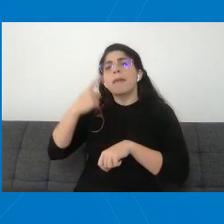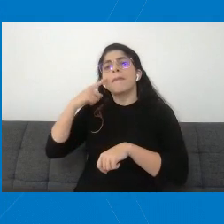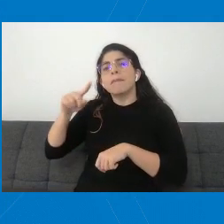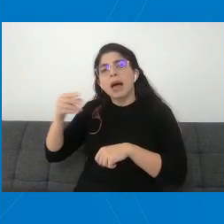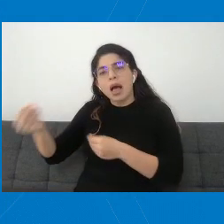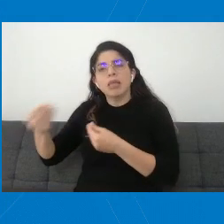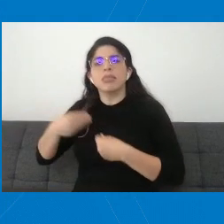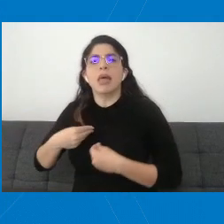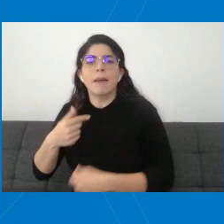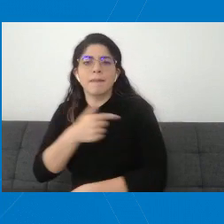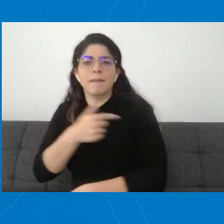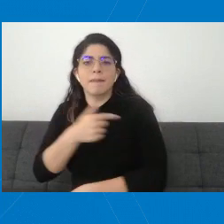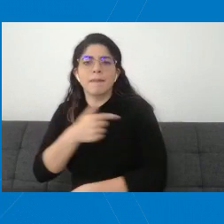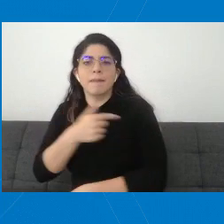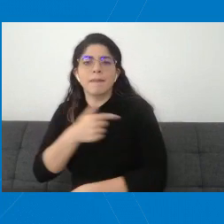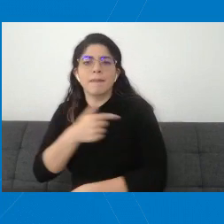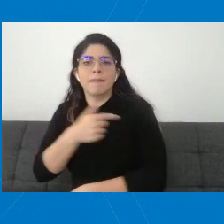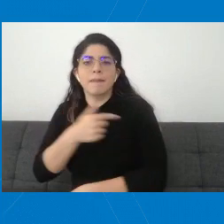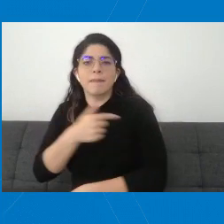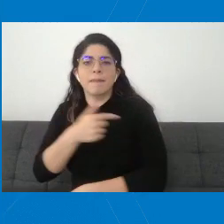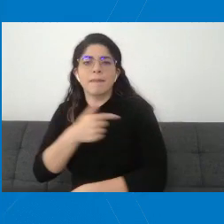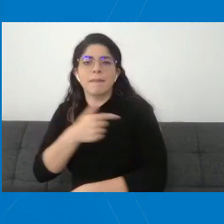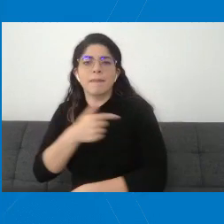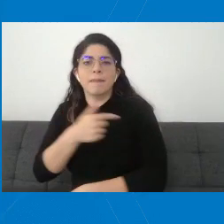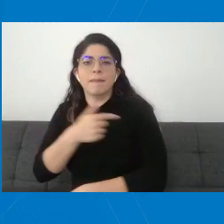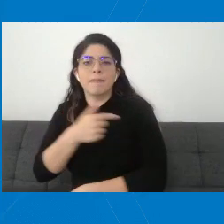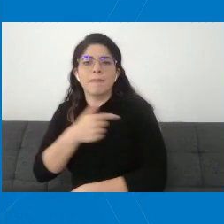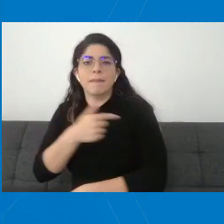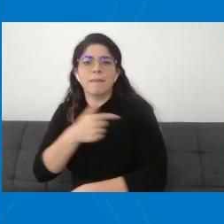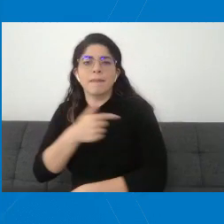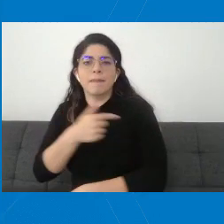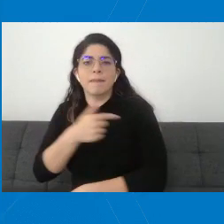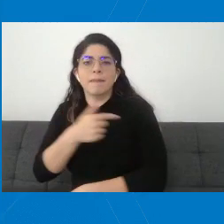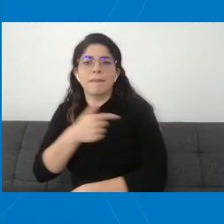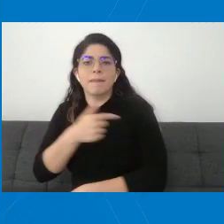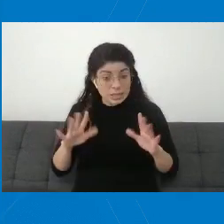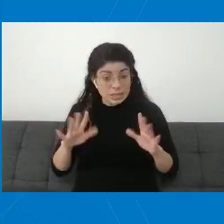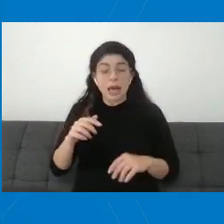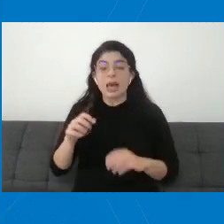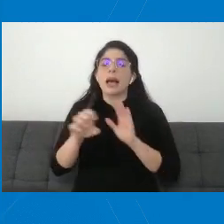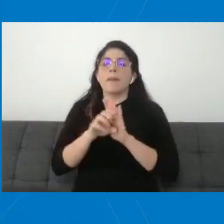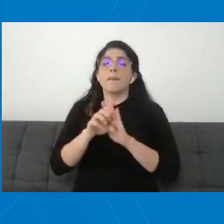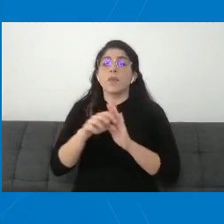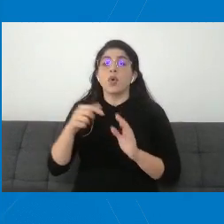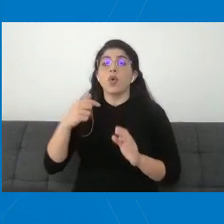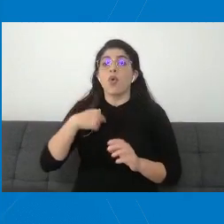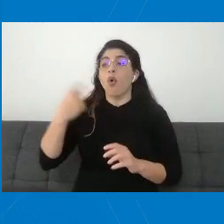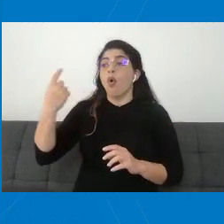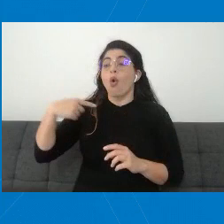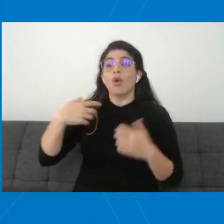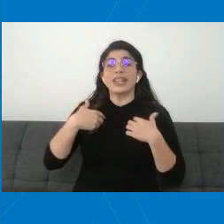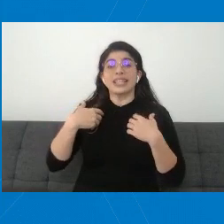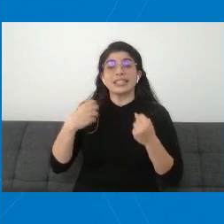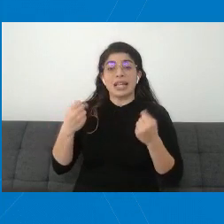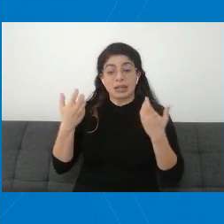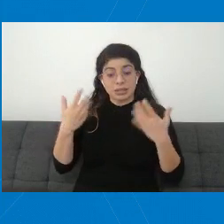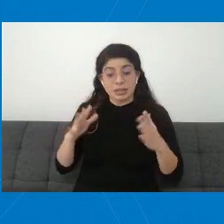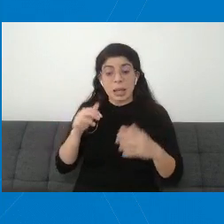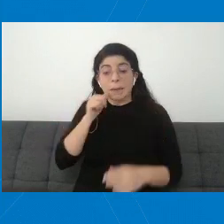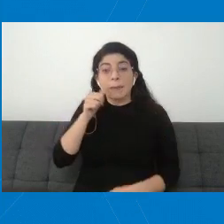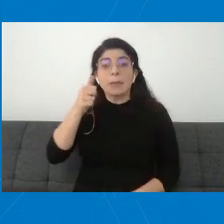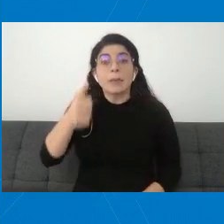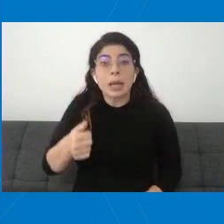Si un niño tuvo COVID, al día siguiente, después de que termina la orden sanitaria, ya puede